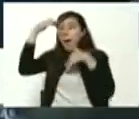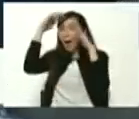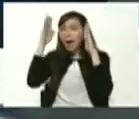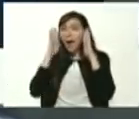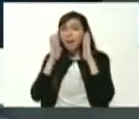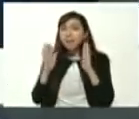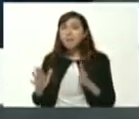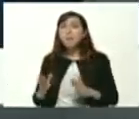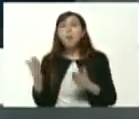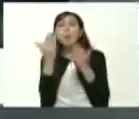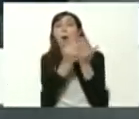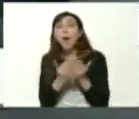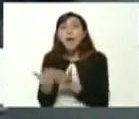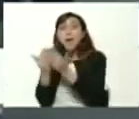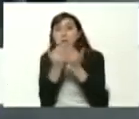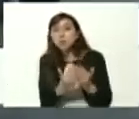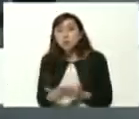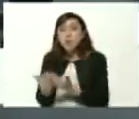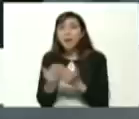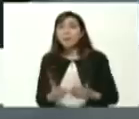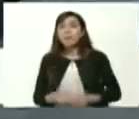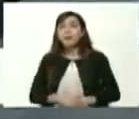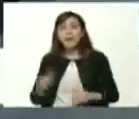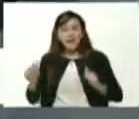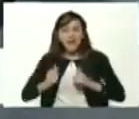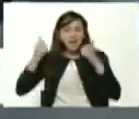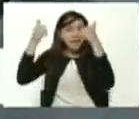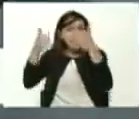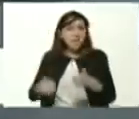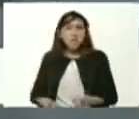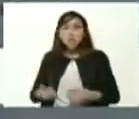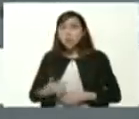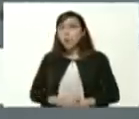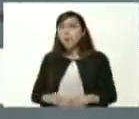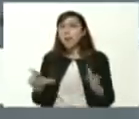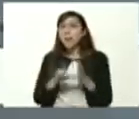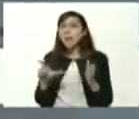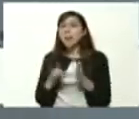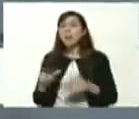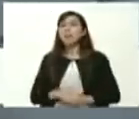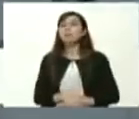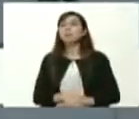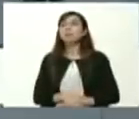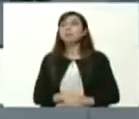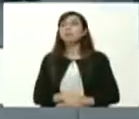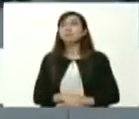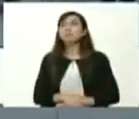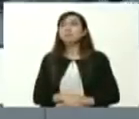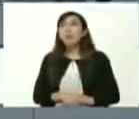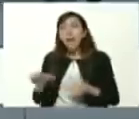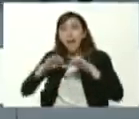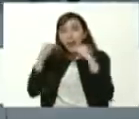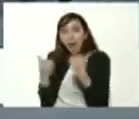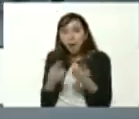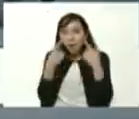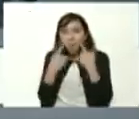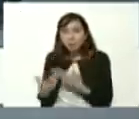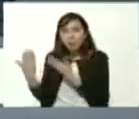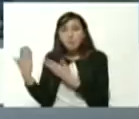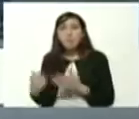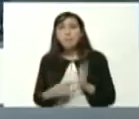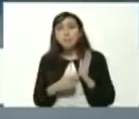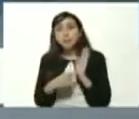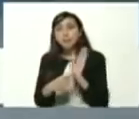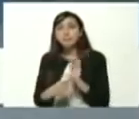nuestros estudiantes en el inicio del liceo pues lo llevamos hacia las aulas de clase en donde